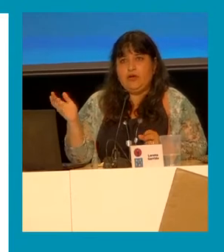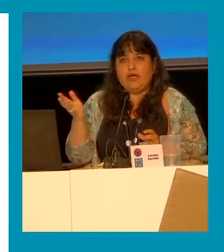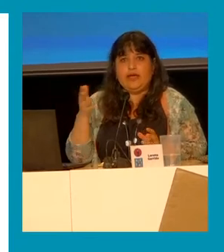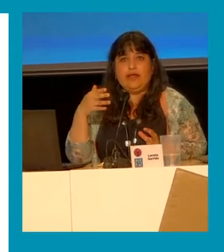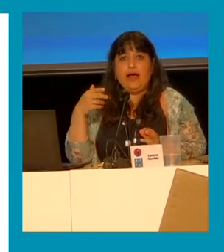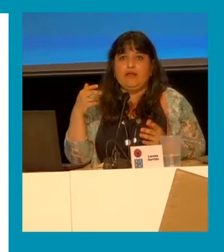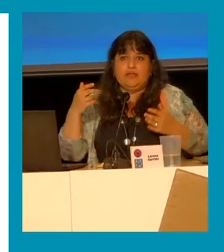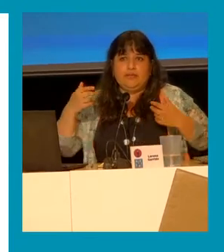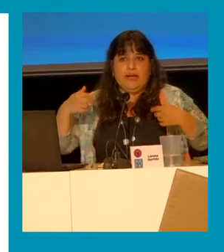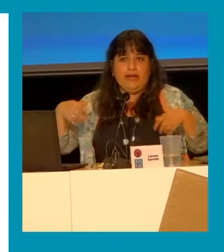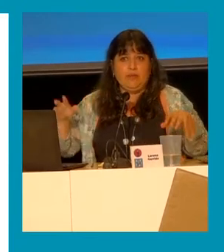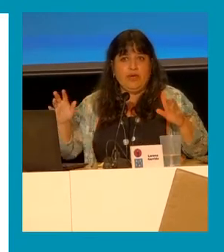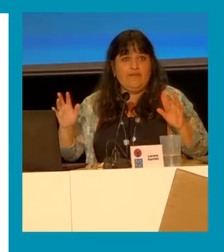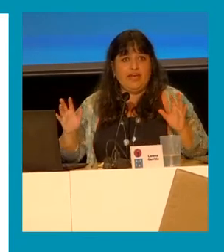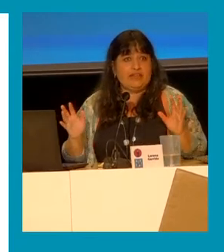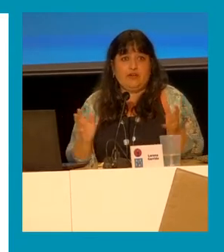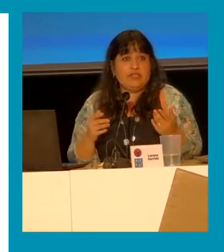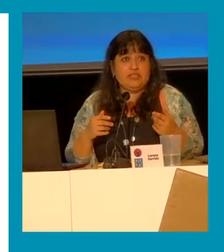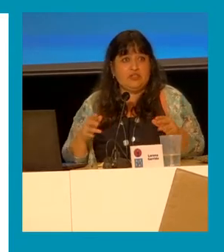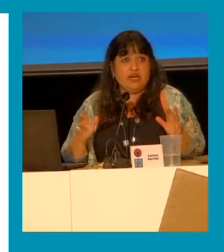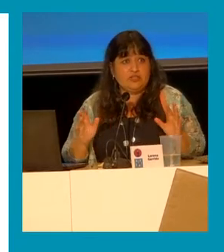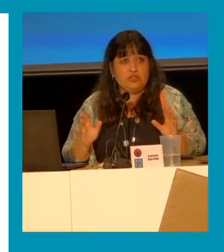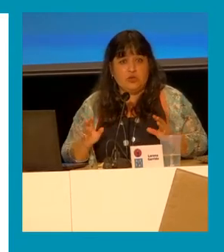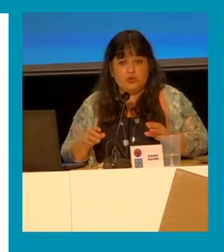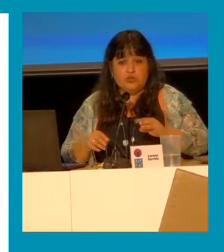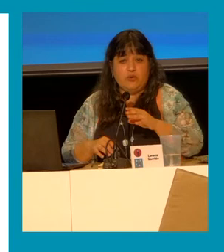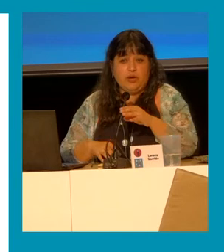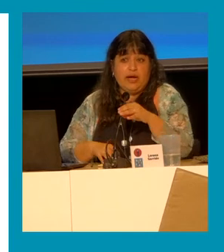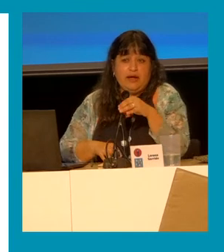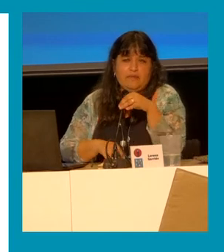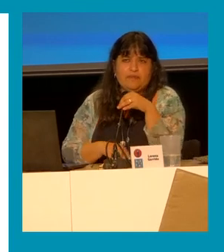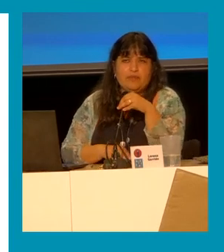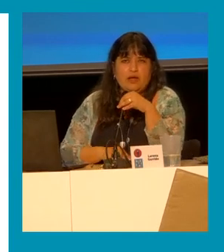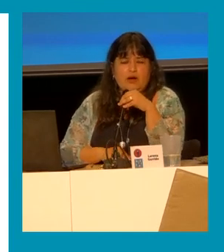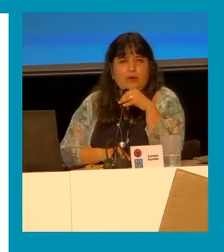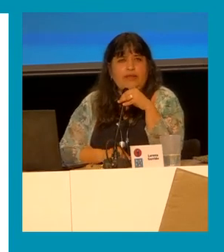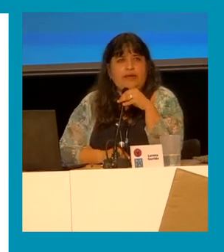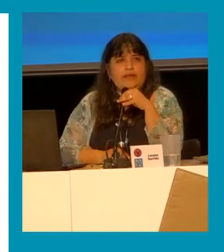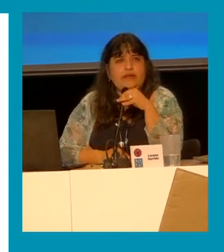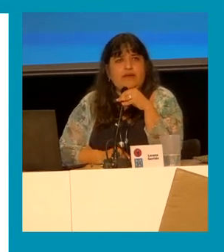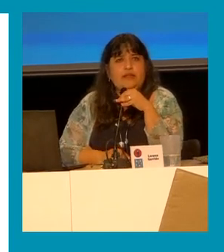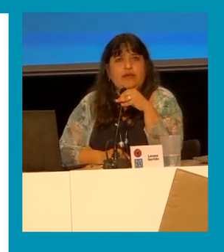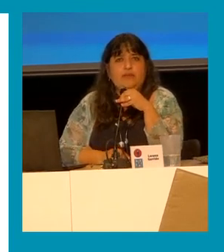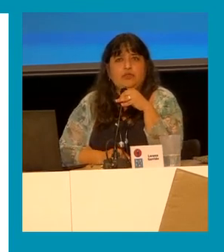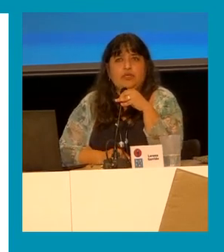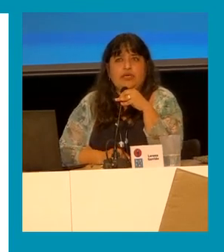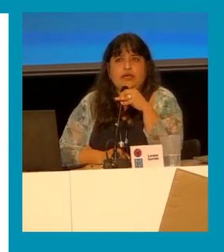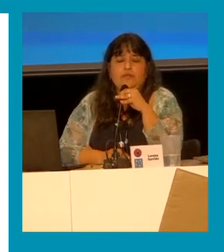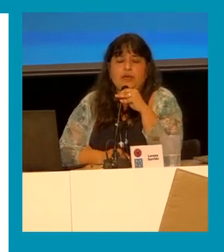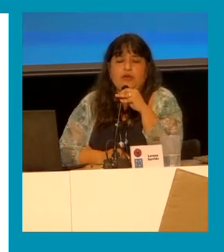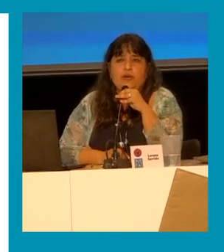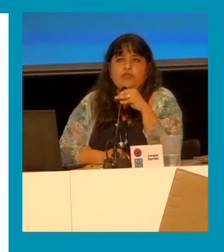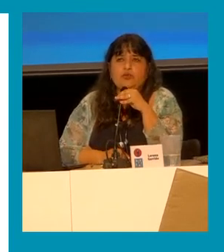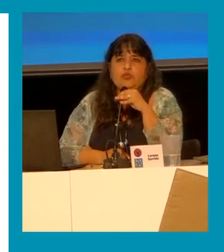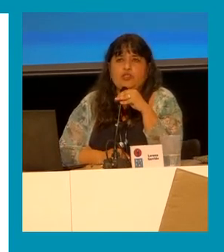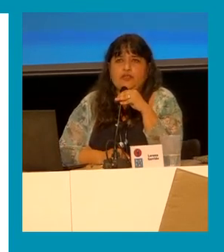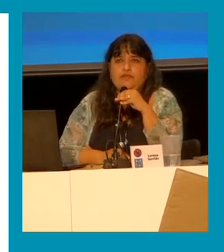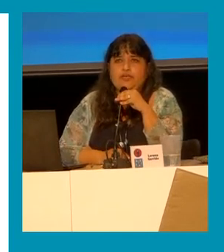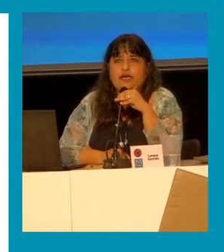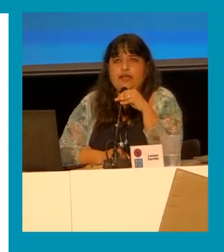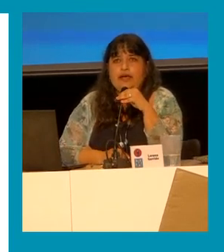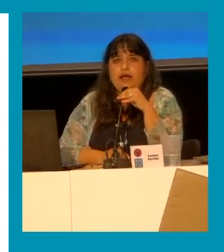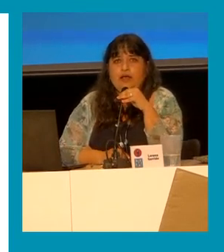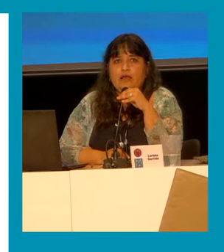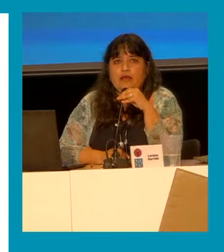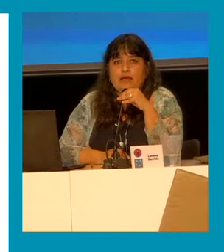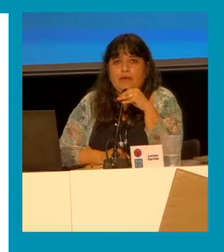pero que queda de manera muy abierta, no haciendo caso incluso a una directiva, digamos, perdón, a una instrucción de